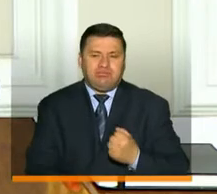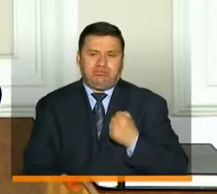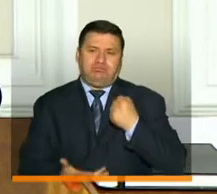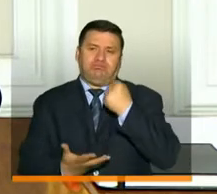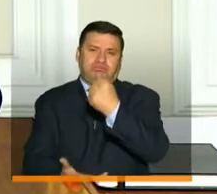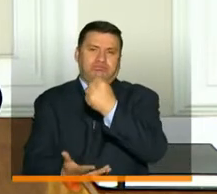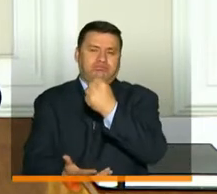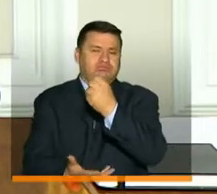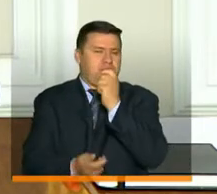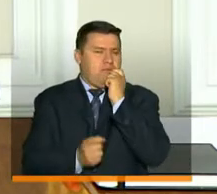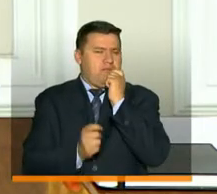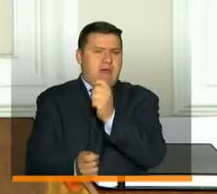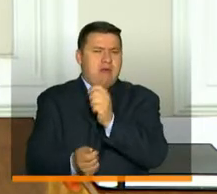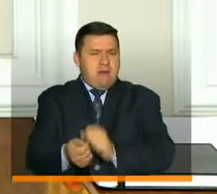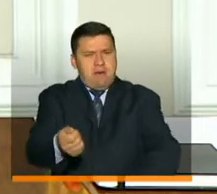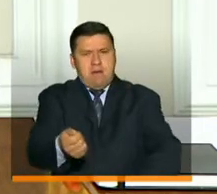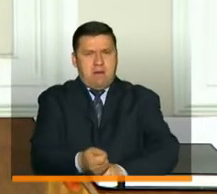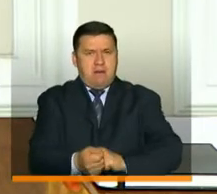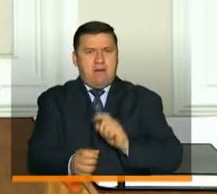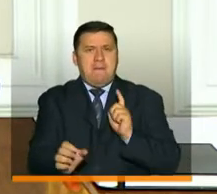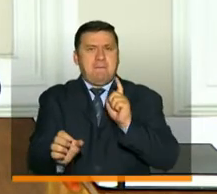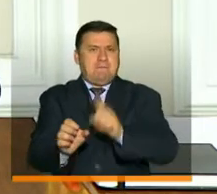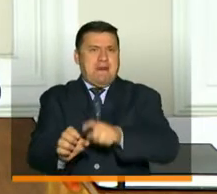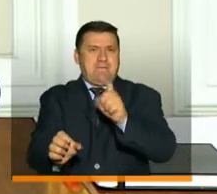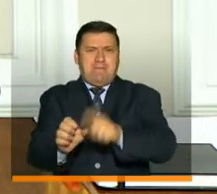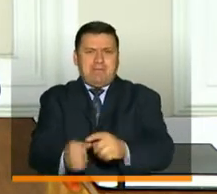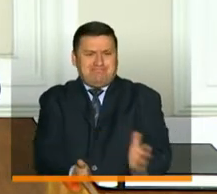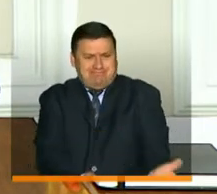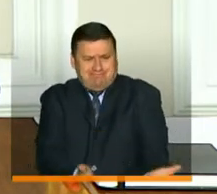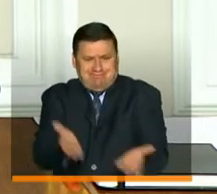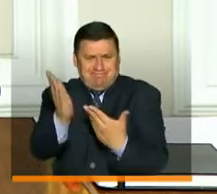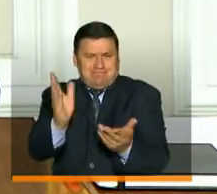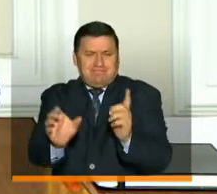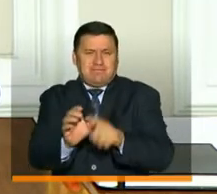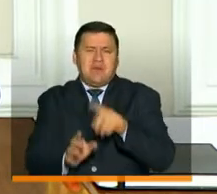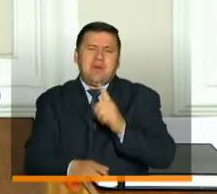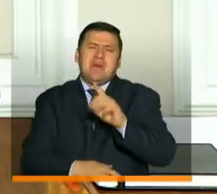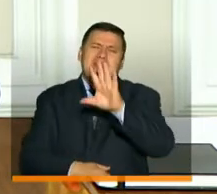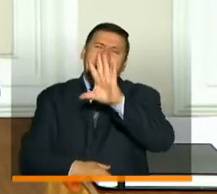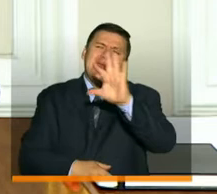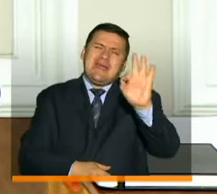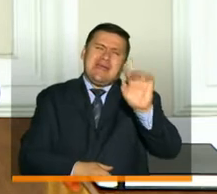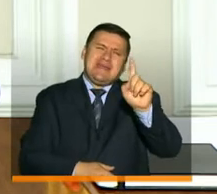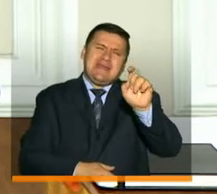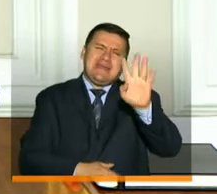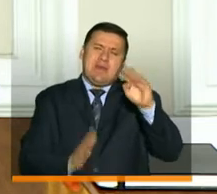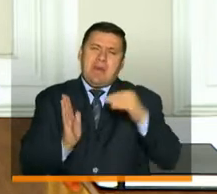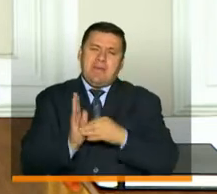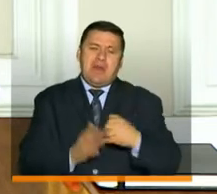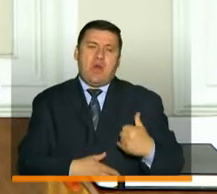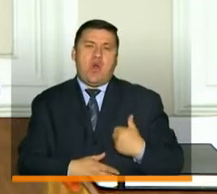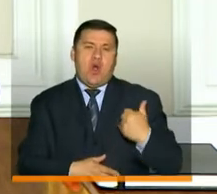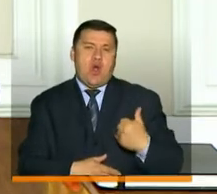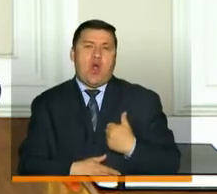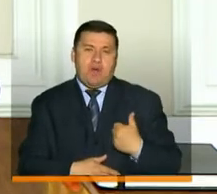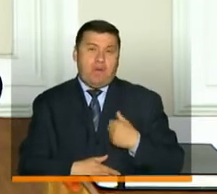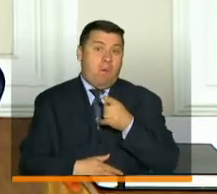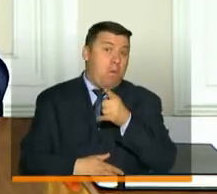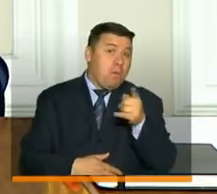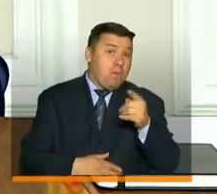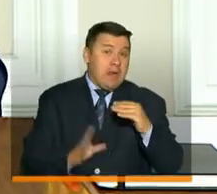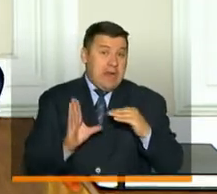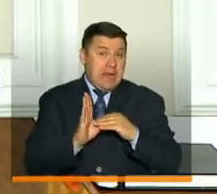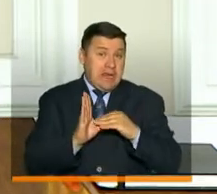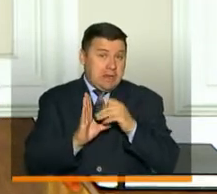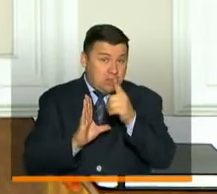la mayor contribución a la matrícula. Por eso, de esos cerca de 569 mil jóvenes que están en los